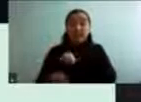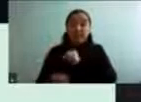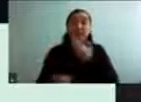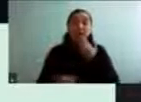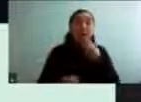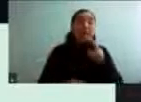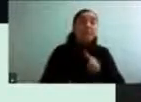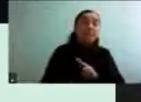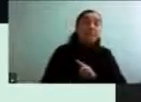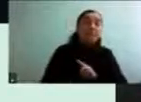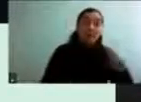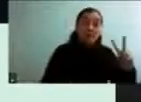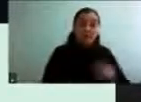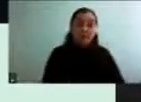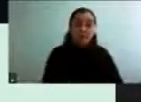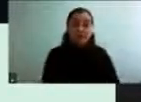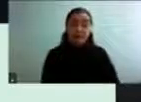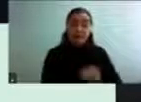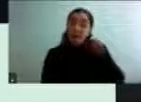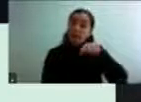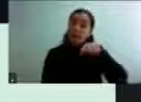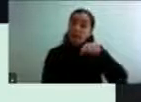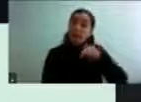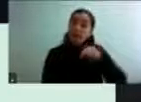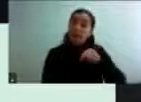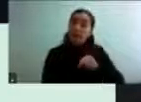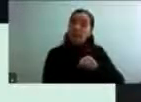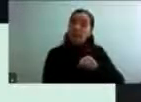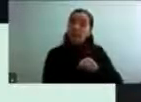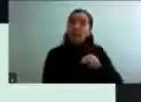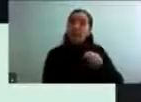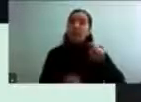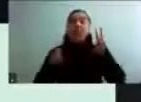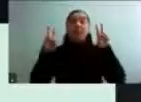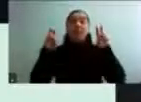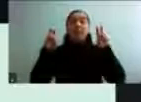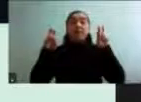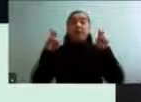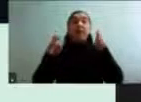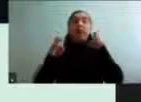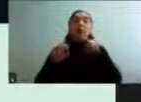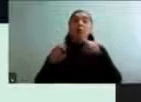ustedes con respecto a la tarea física como un promotor del envejecimiento saludable.